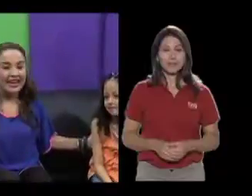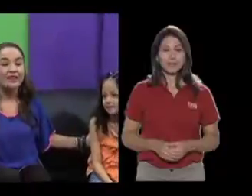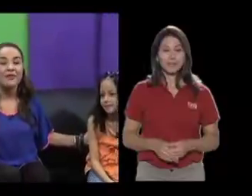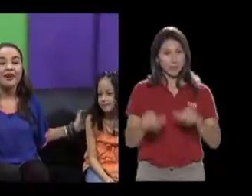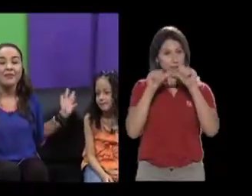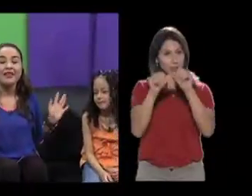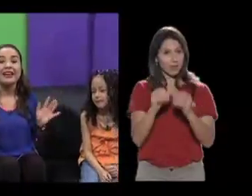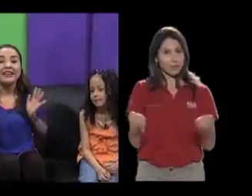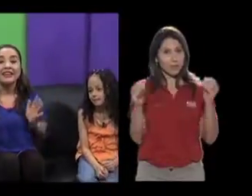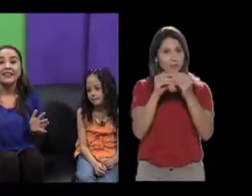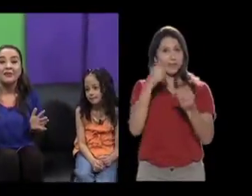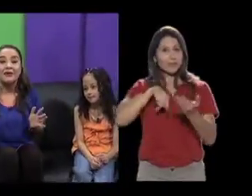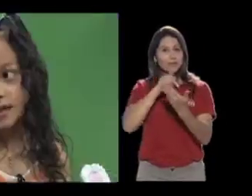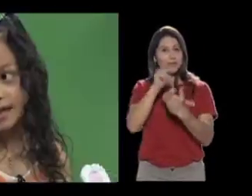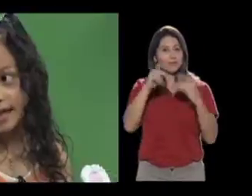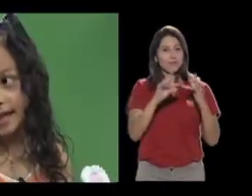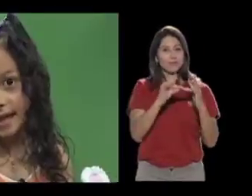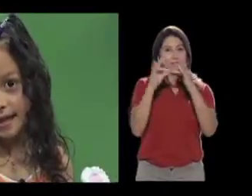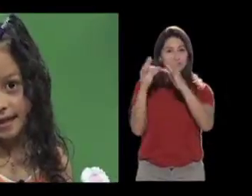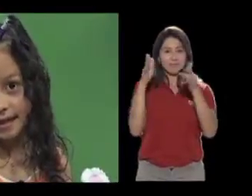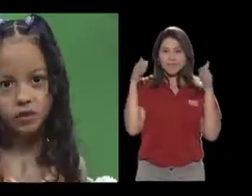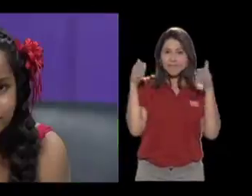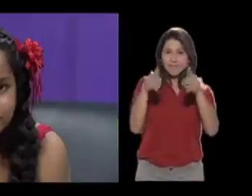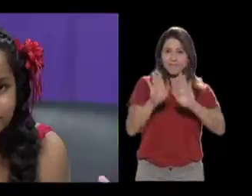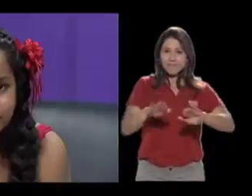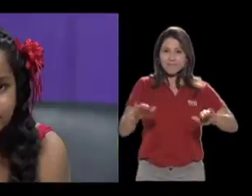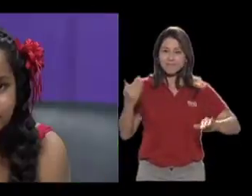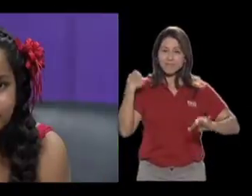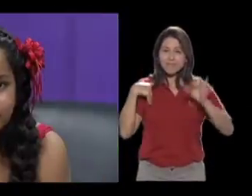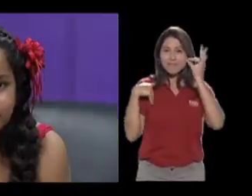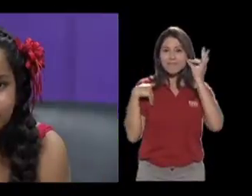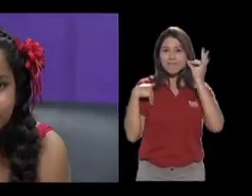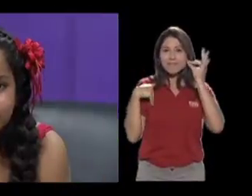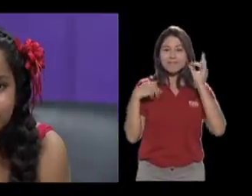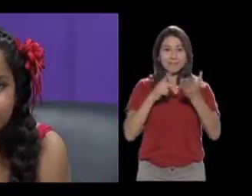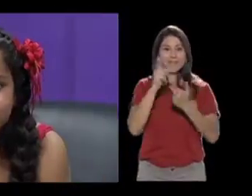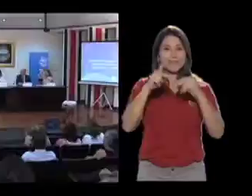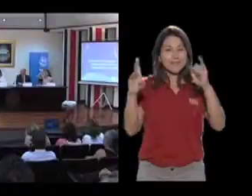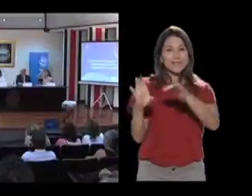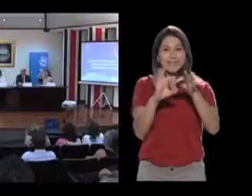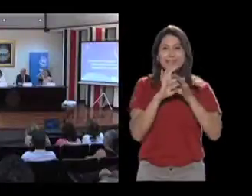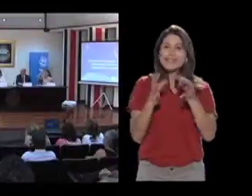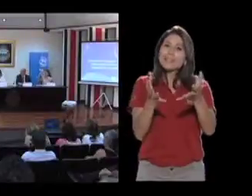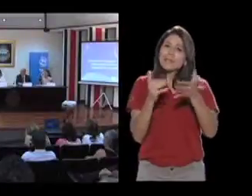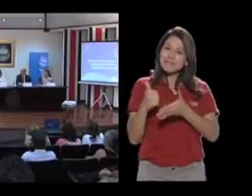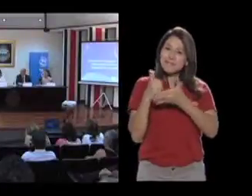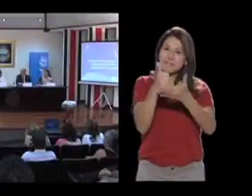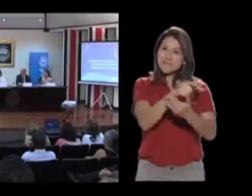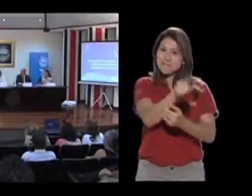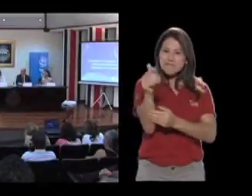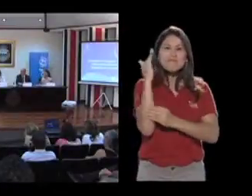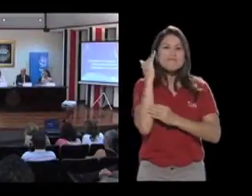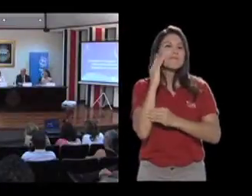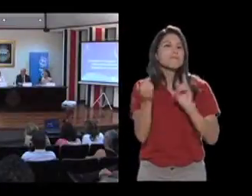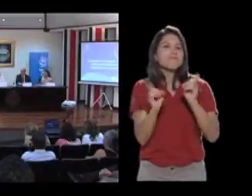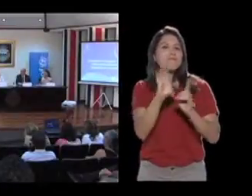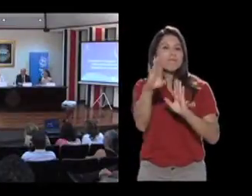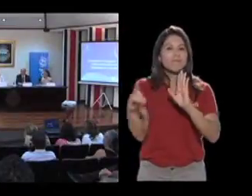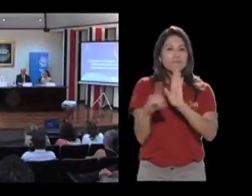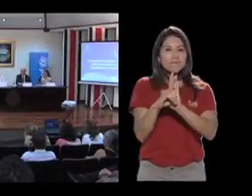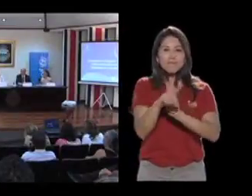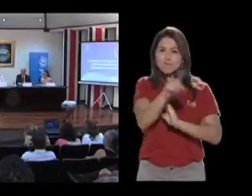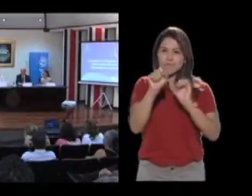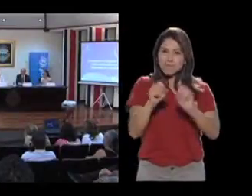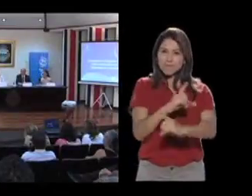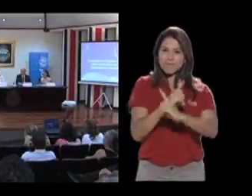Continuamos con más de nuestro especial dedicado a las niñas y los niños. En Nexos queremos ayudarte a conocer tus derechos y a que